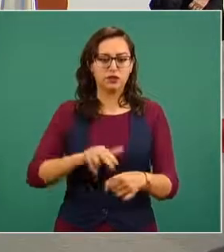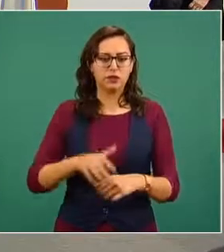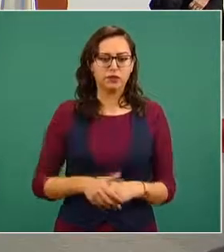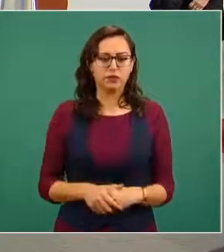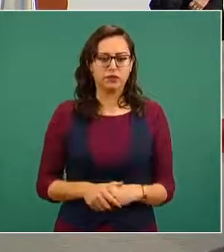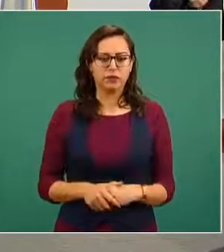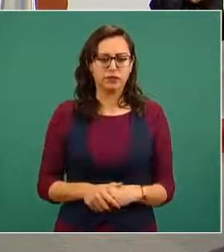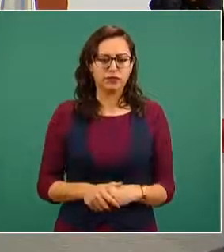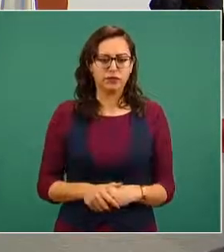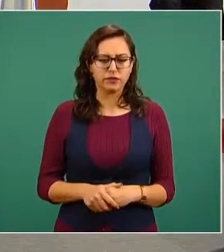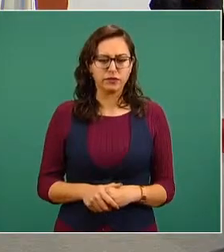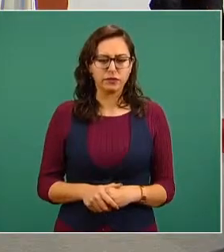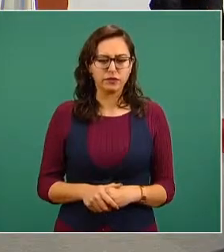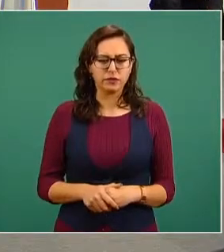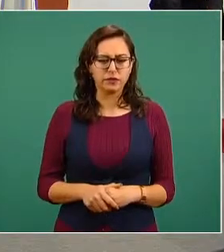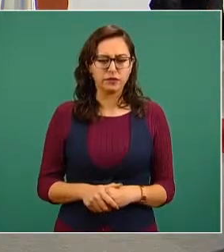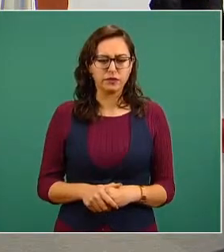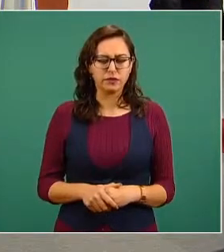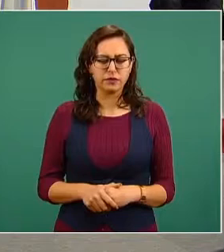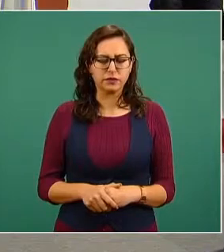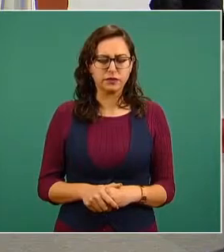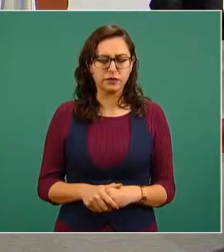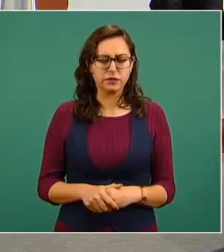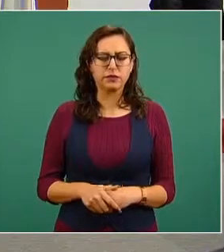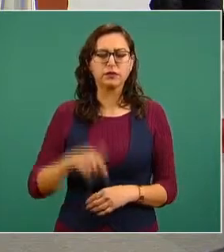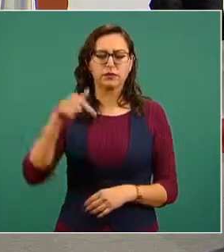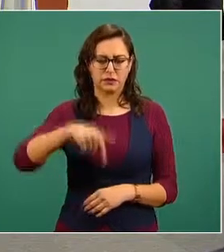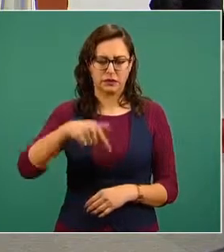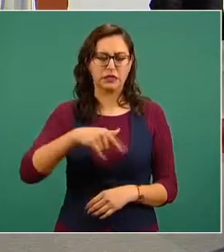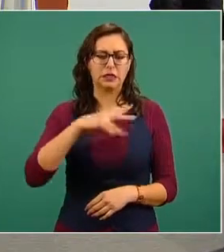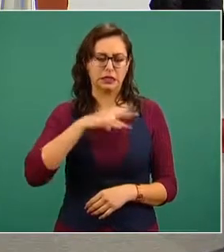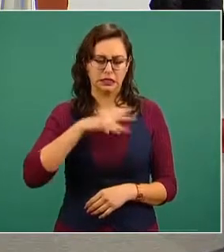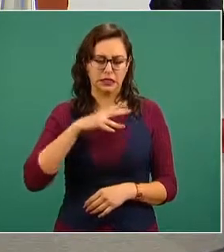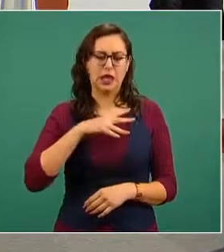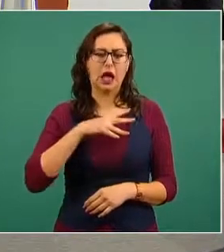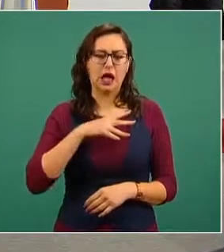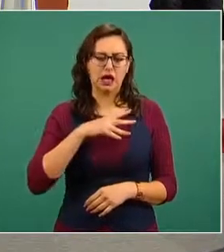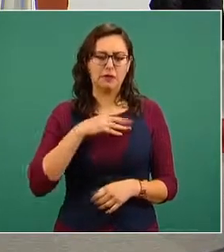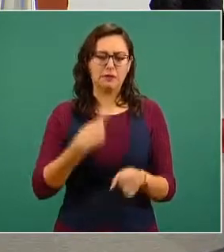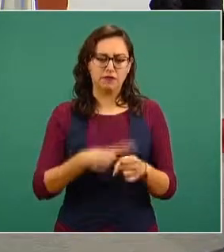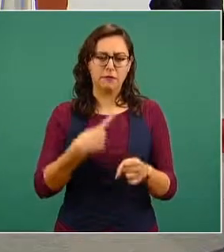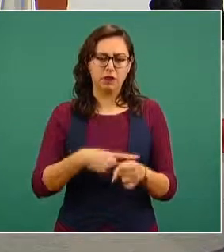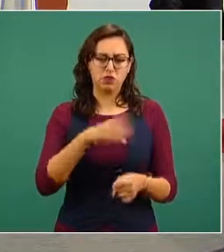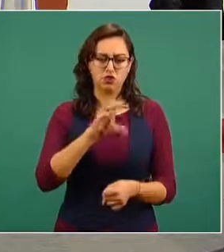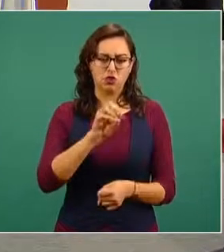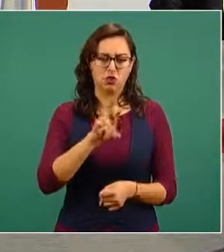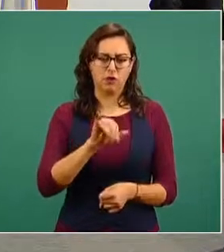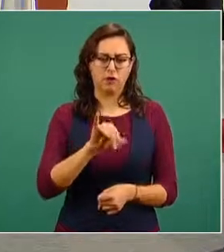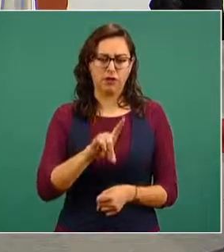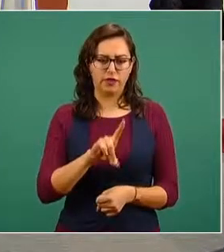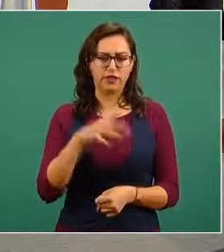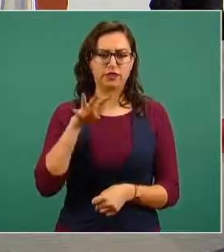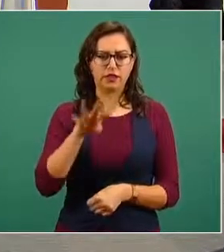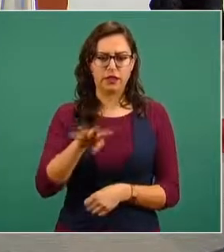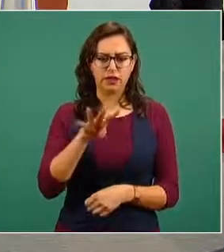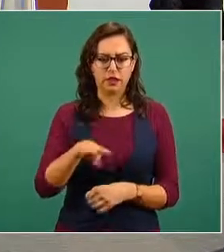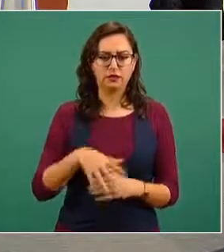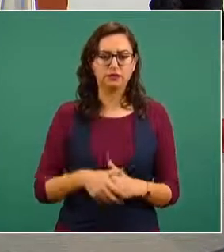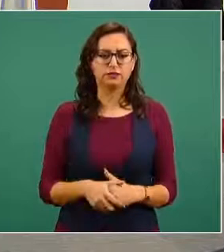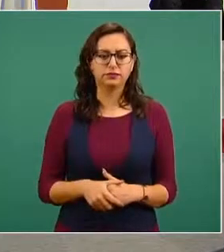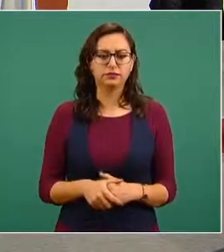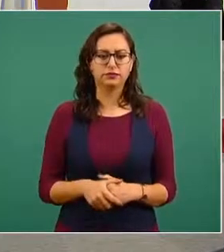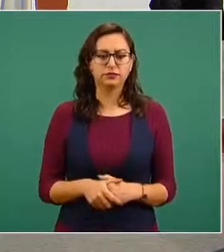hospitales de la granidad en la que atentamos pacientes con COVID-19. El día de hoy nos encontramos en